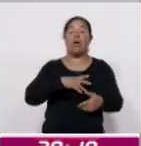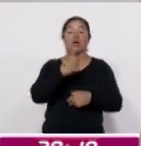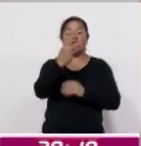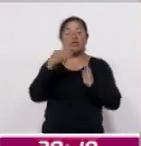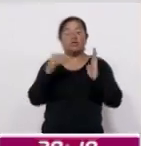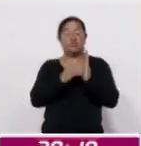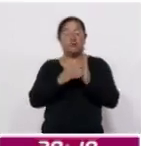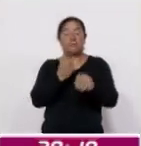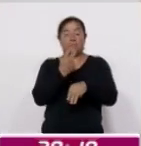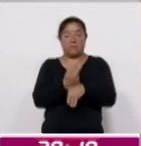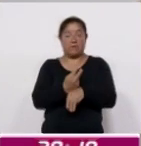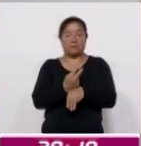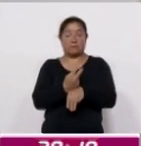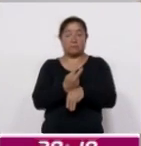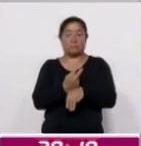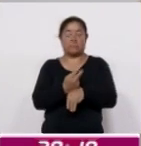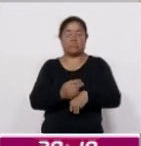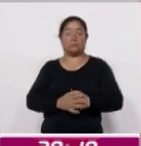metros cuadrados.